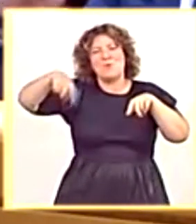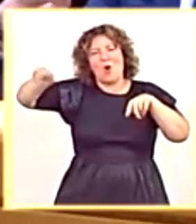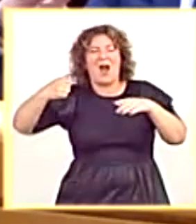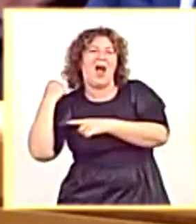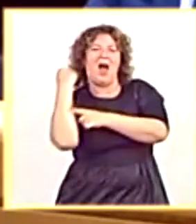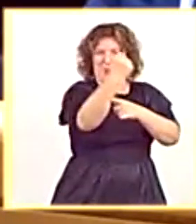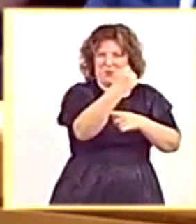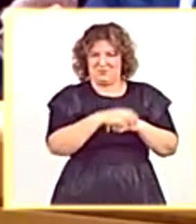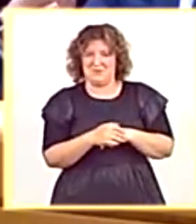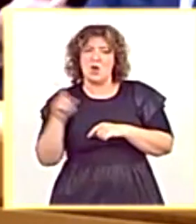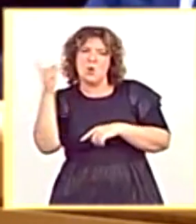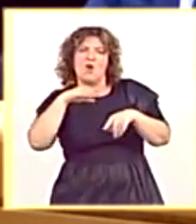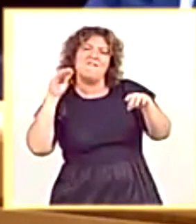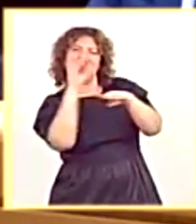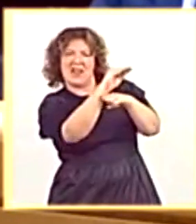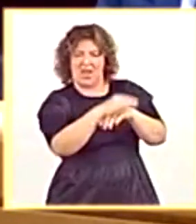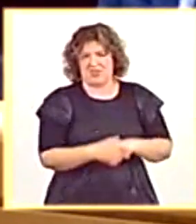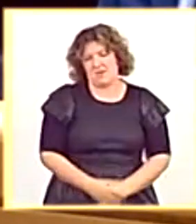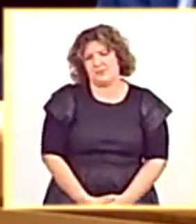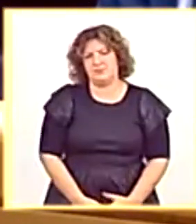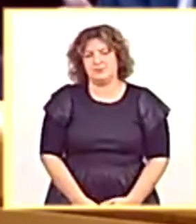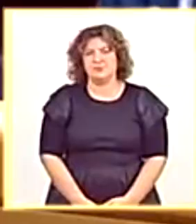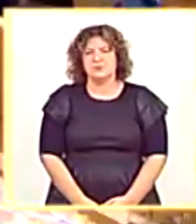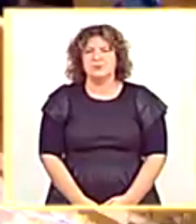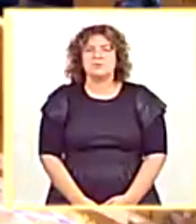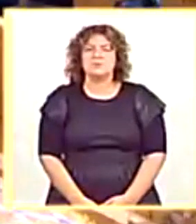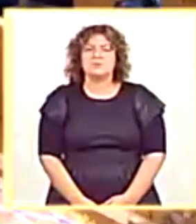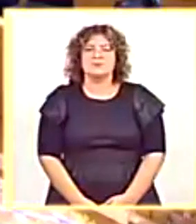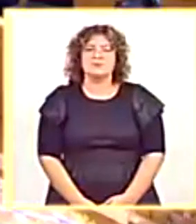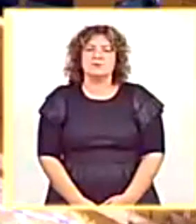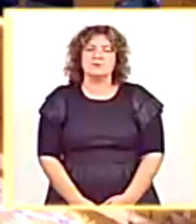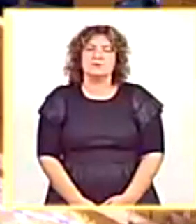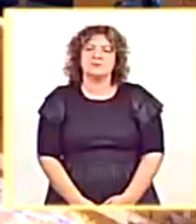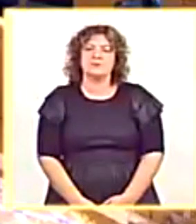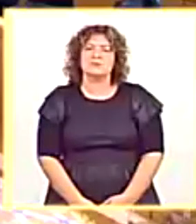y que a ustedes financia, señoría. Por tanto,